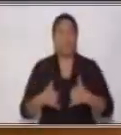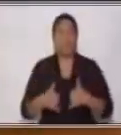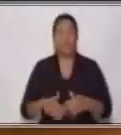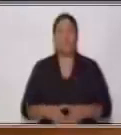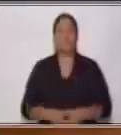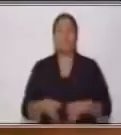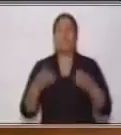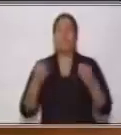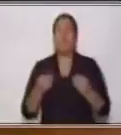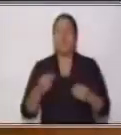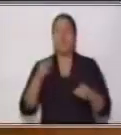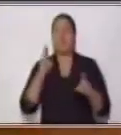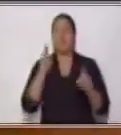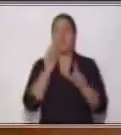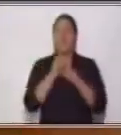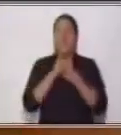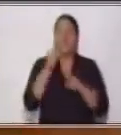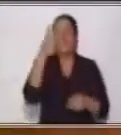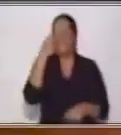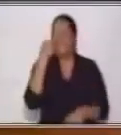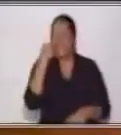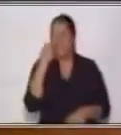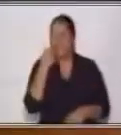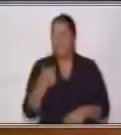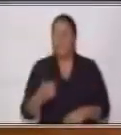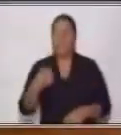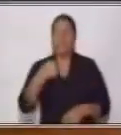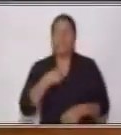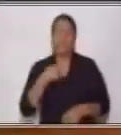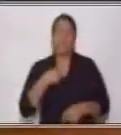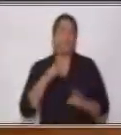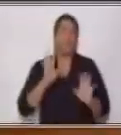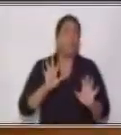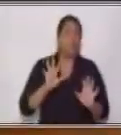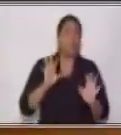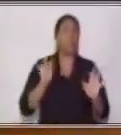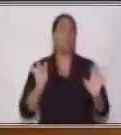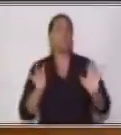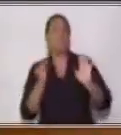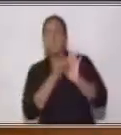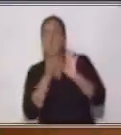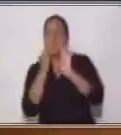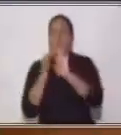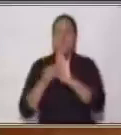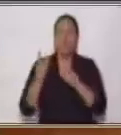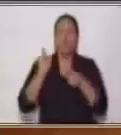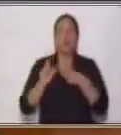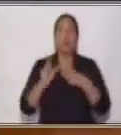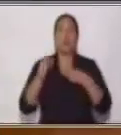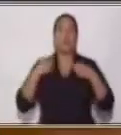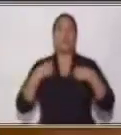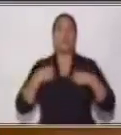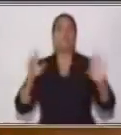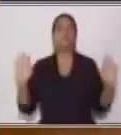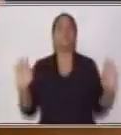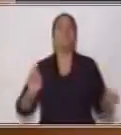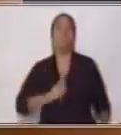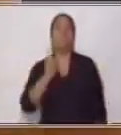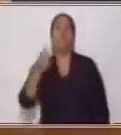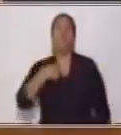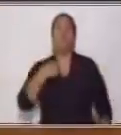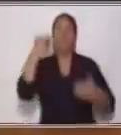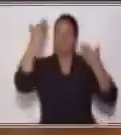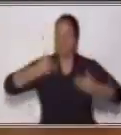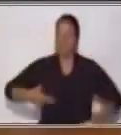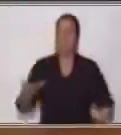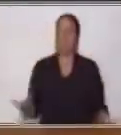divertido. Para eso yo me voy a colocar unas cositas por ahí y ustedes me van a decir quién soy. Vamos a ver si lo adivino.